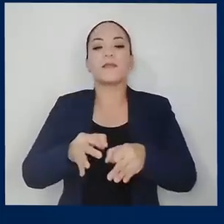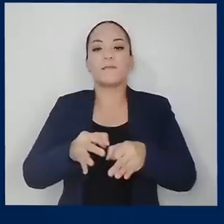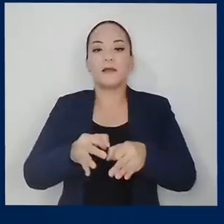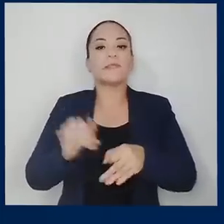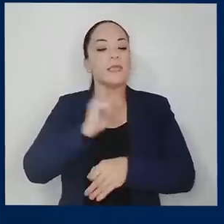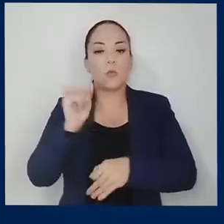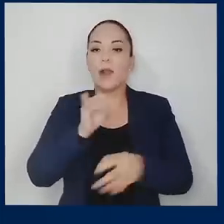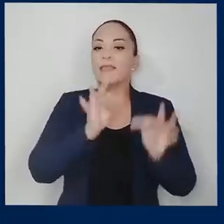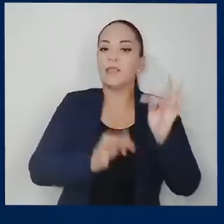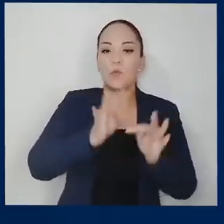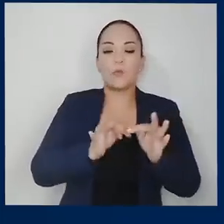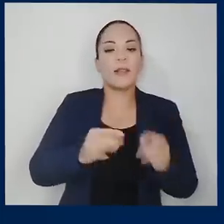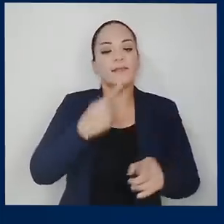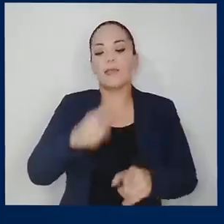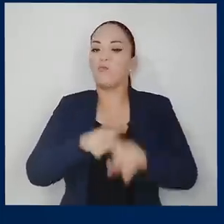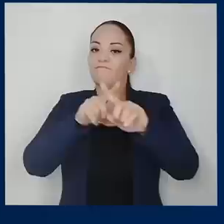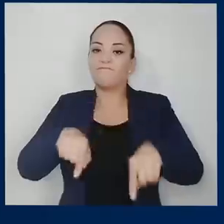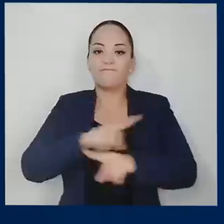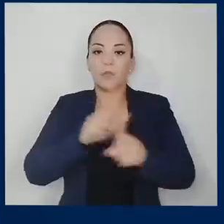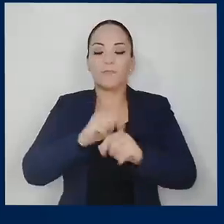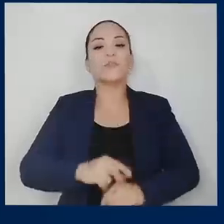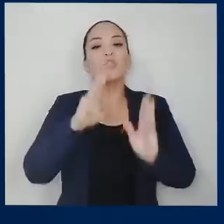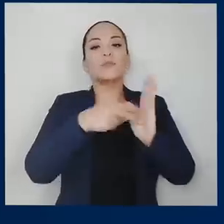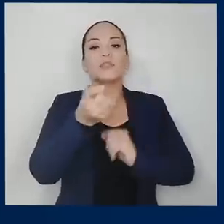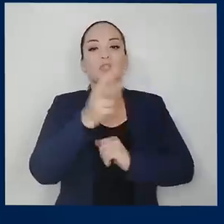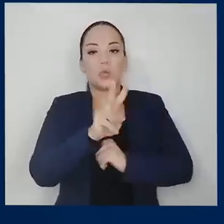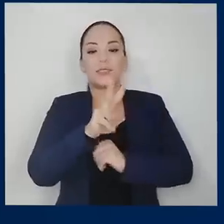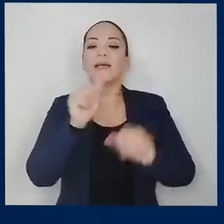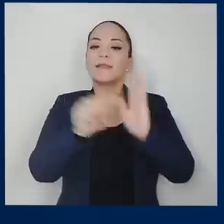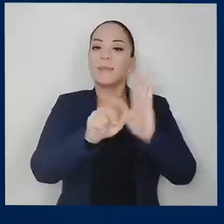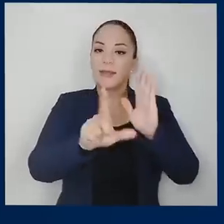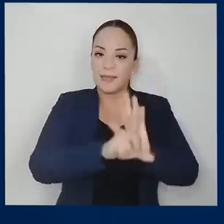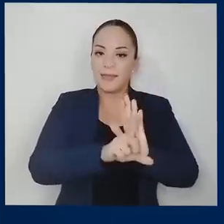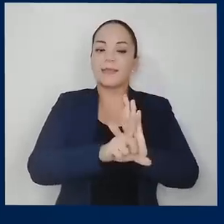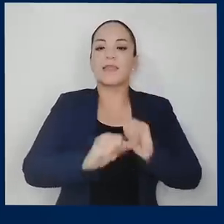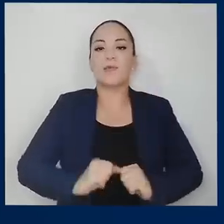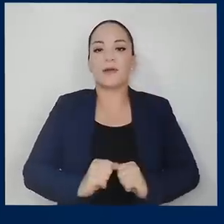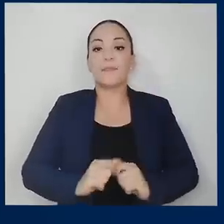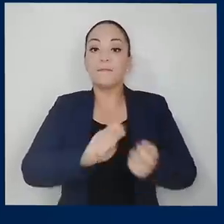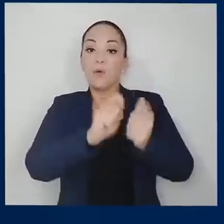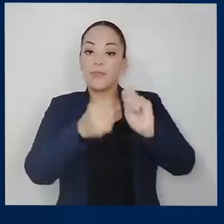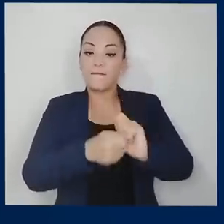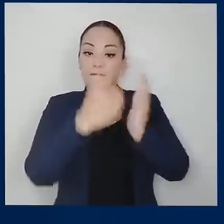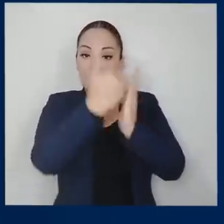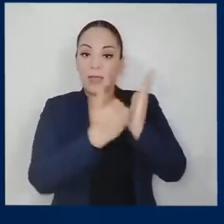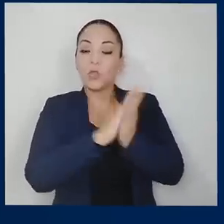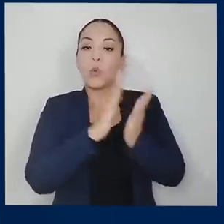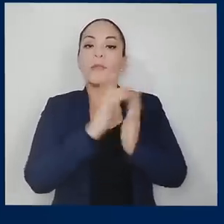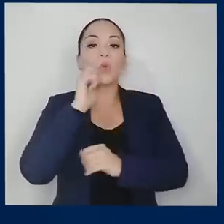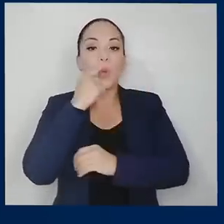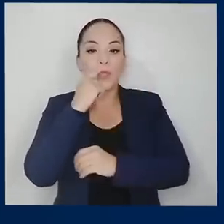del Tribunal Contencioso Administrativo. 2012. La Asamblea Legislativa modifica el Código de